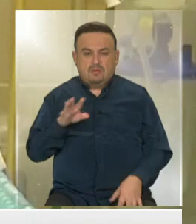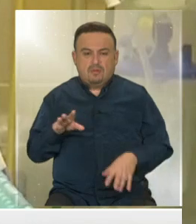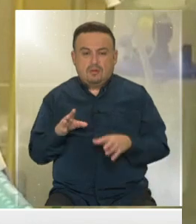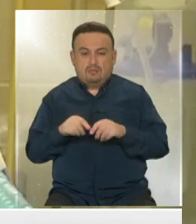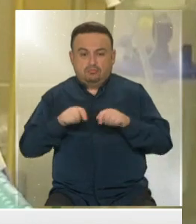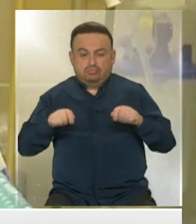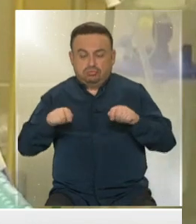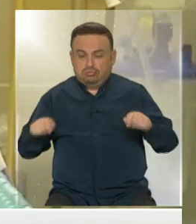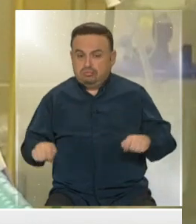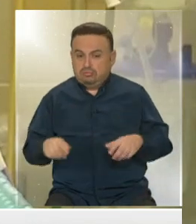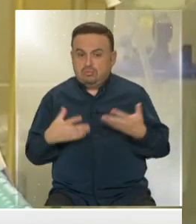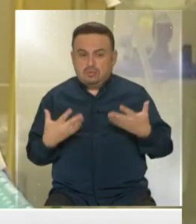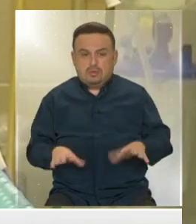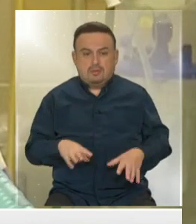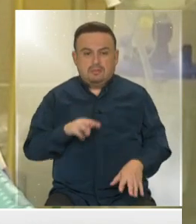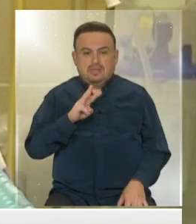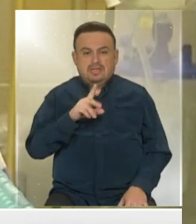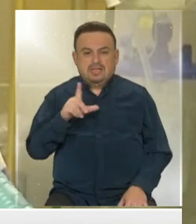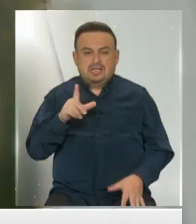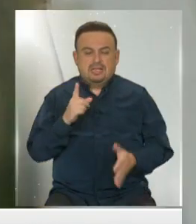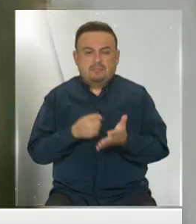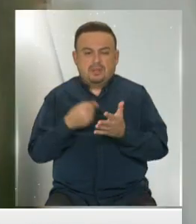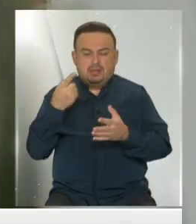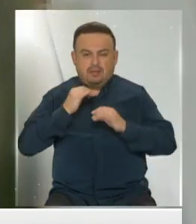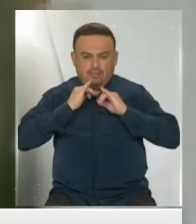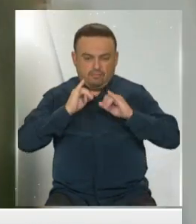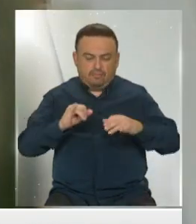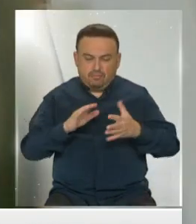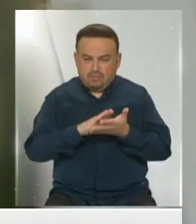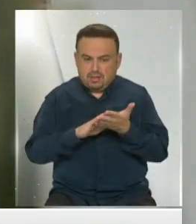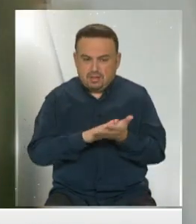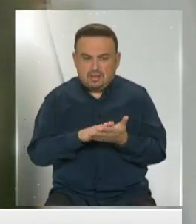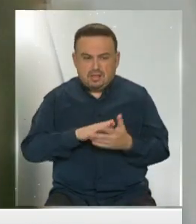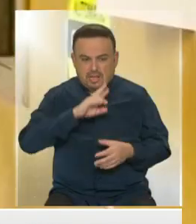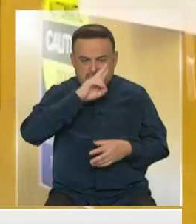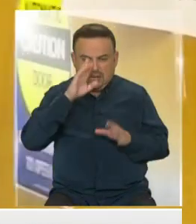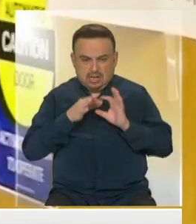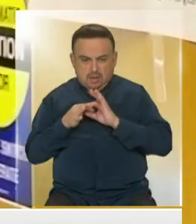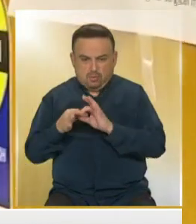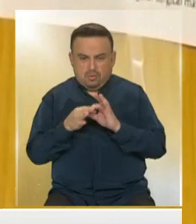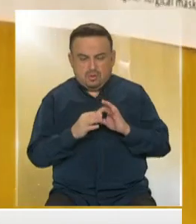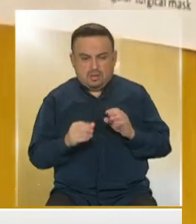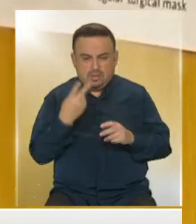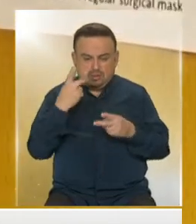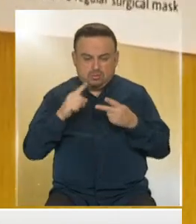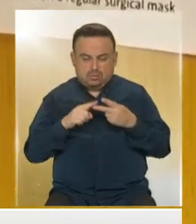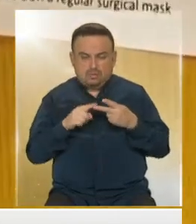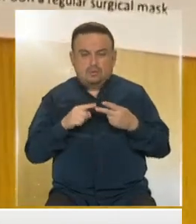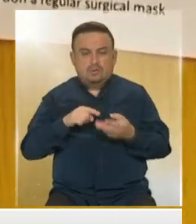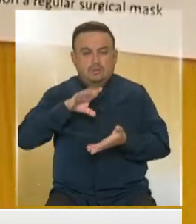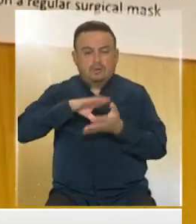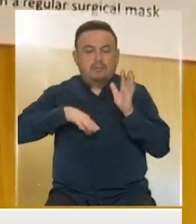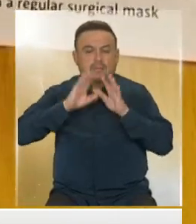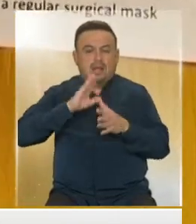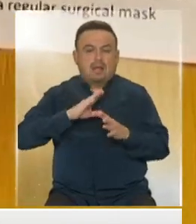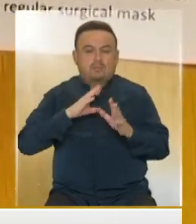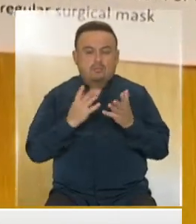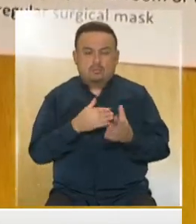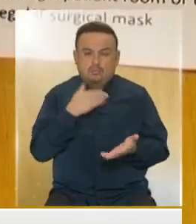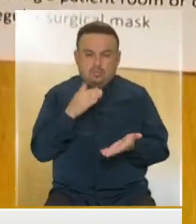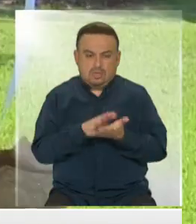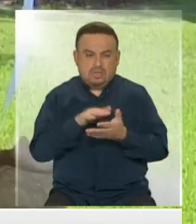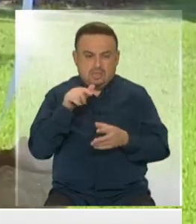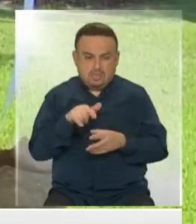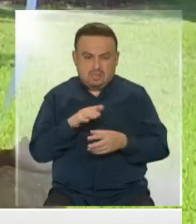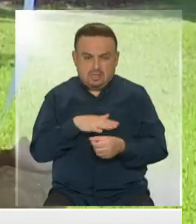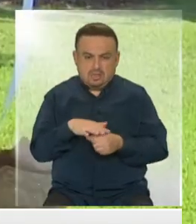triplica los más de 37.500 reportados, por ejemplo, por el Reino Unido, segundo en esta lista de países con más muertes en el mundo. Y en